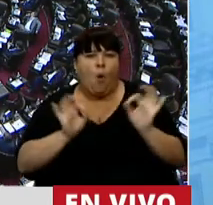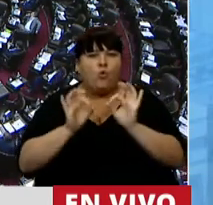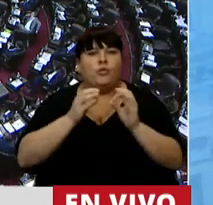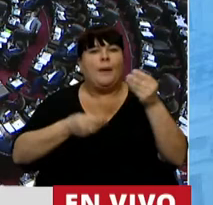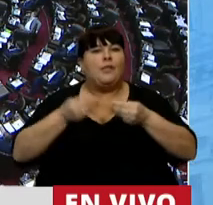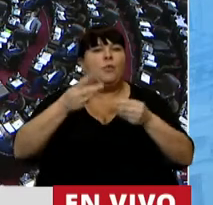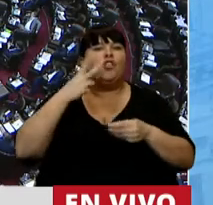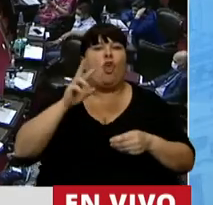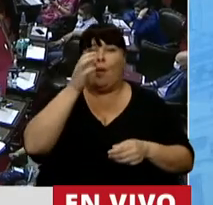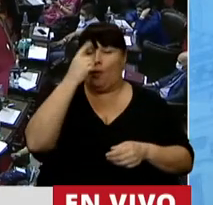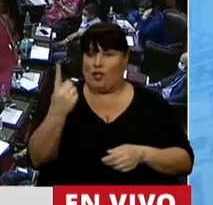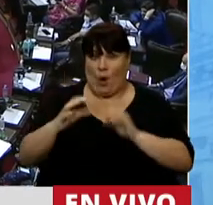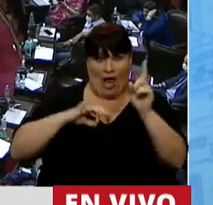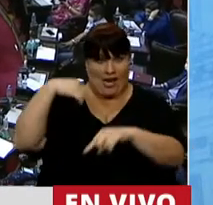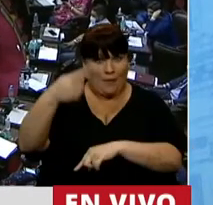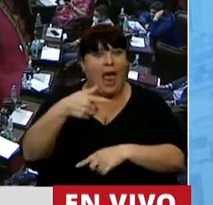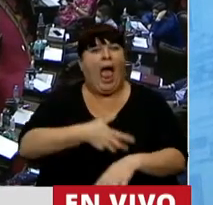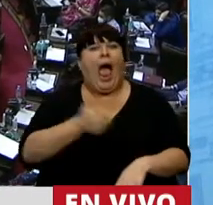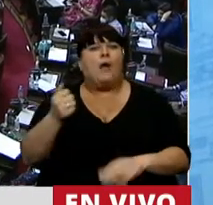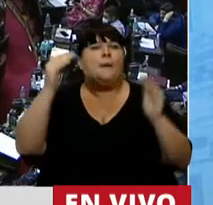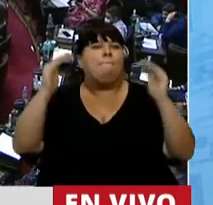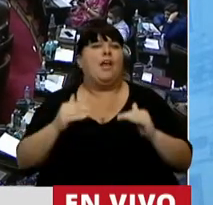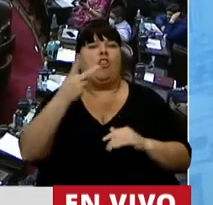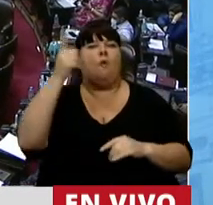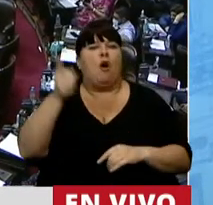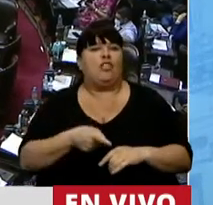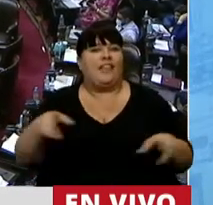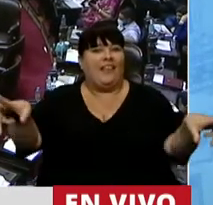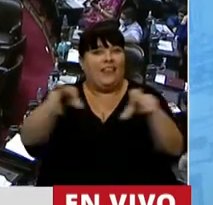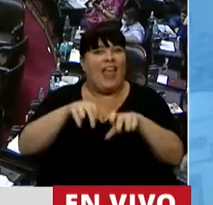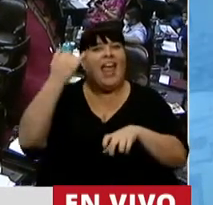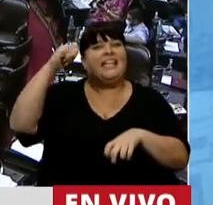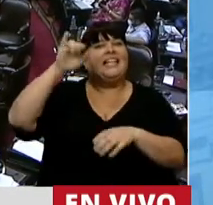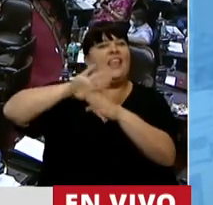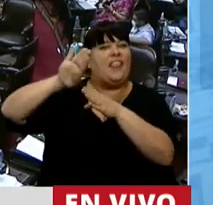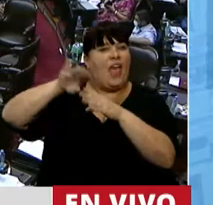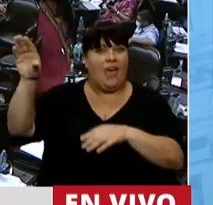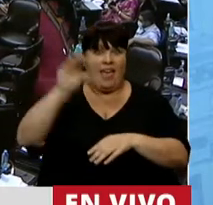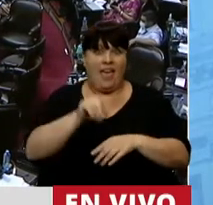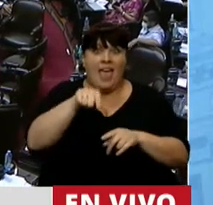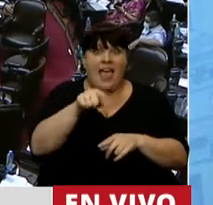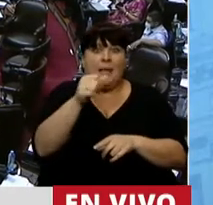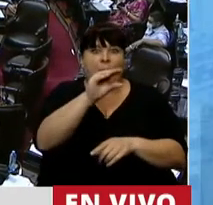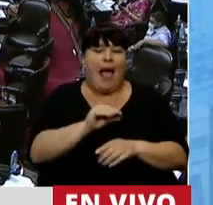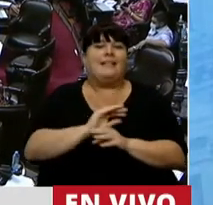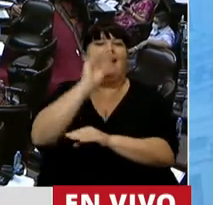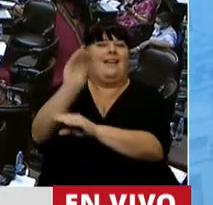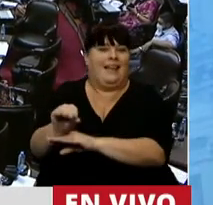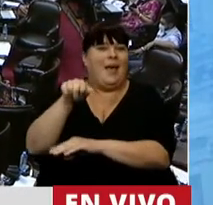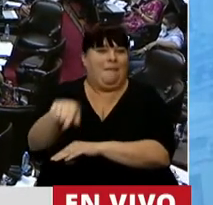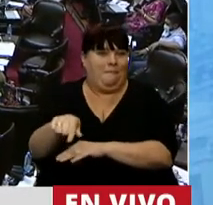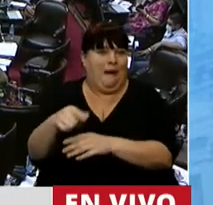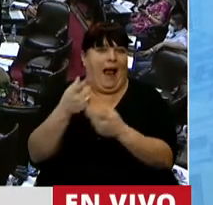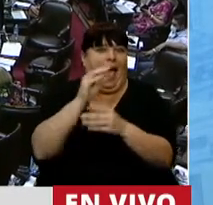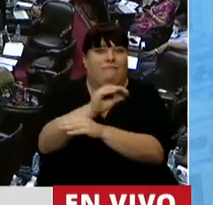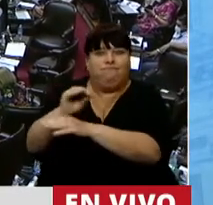presupuesto del año 2021. Ese ajuste fue la reducción de dos puntos del PBI y de los intereses de la deuda. Y esos recursos son los que vamos a estar volcando si es